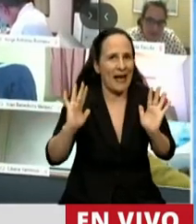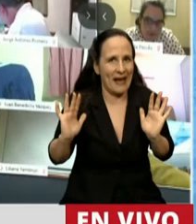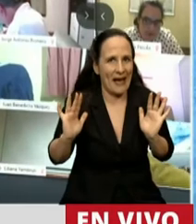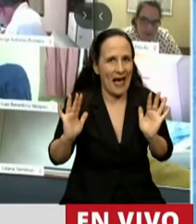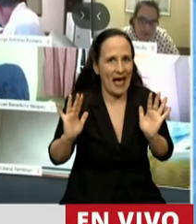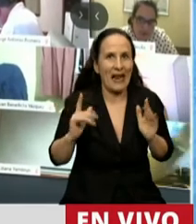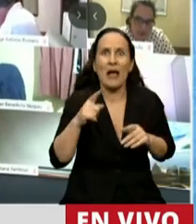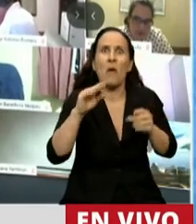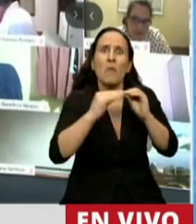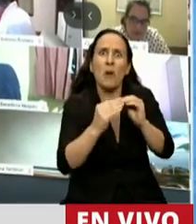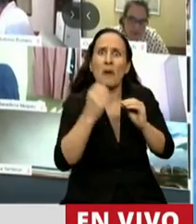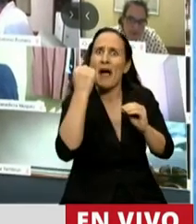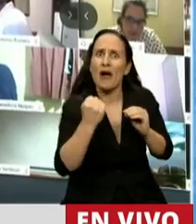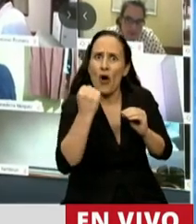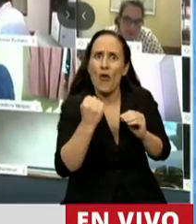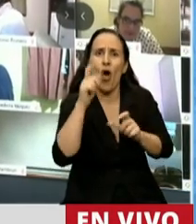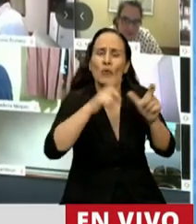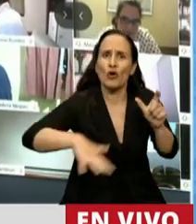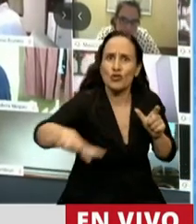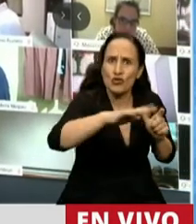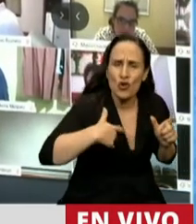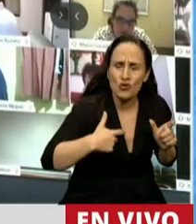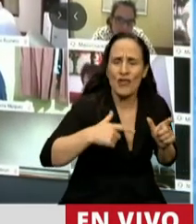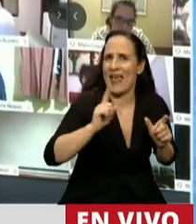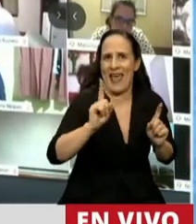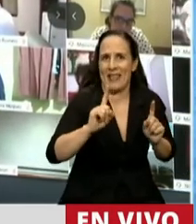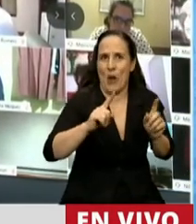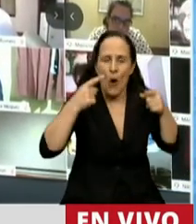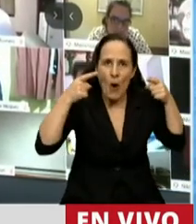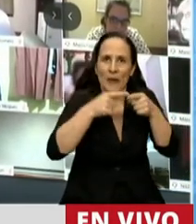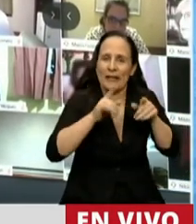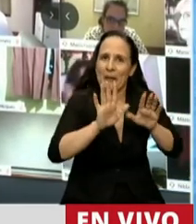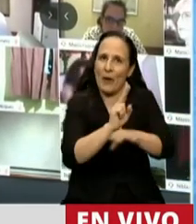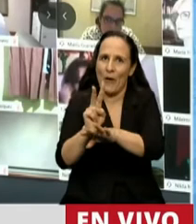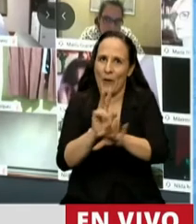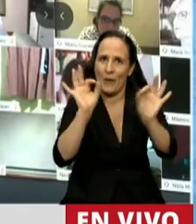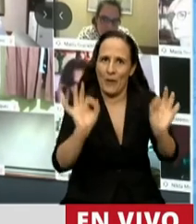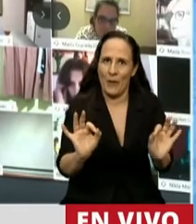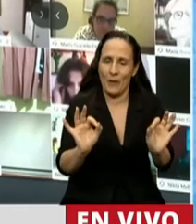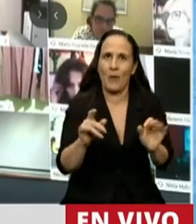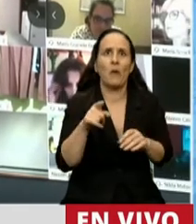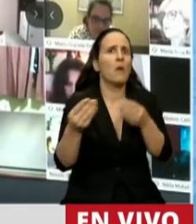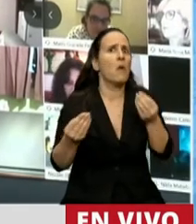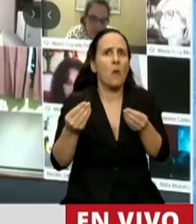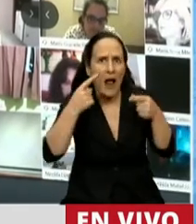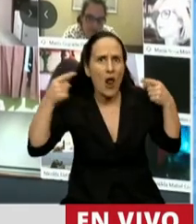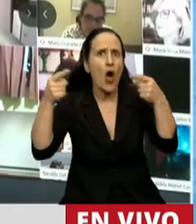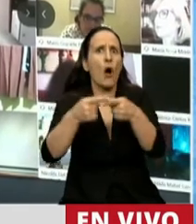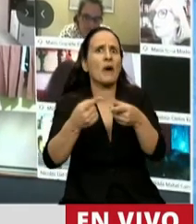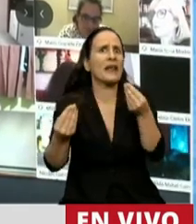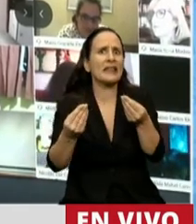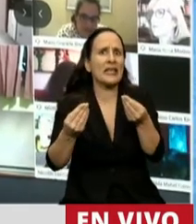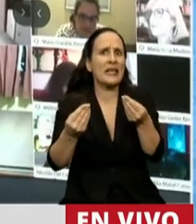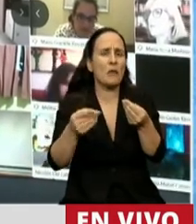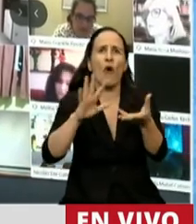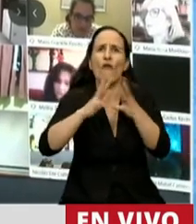económicos y sociales y priorizando también de manera de garantizar la estabilidad del